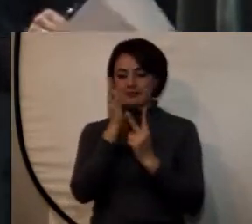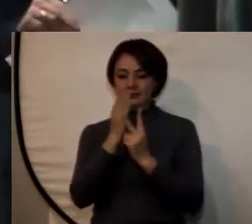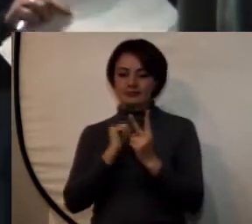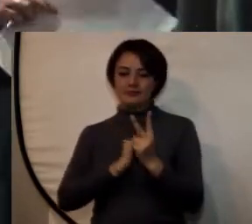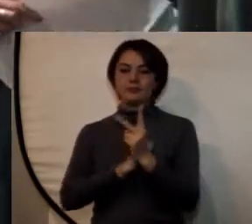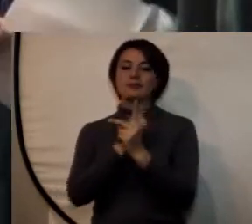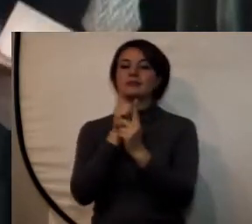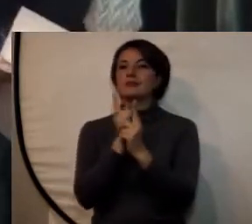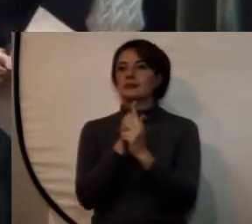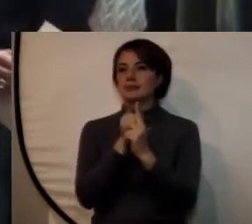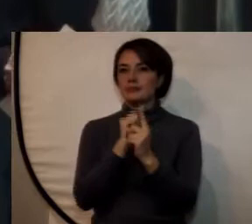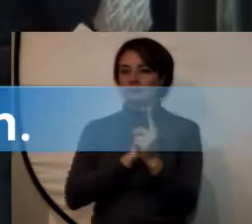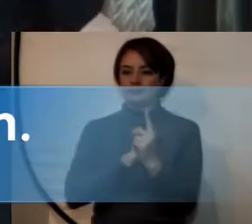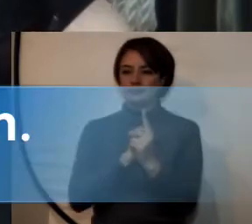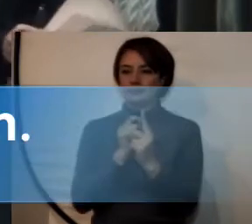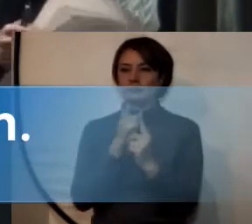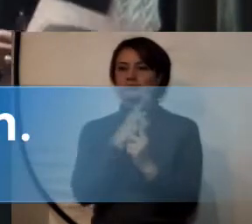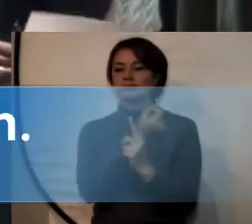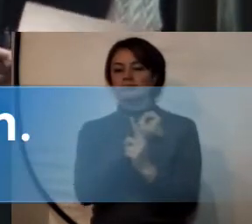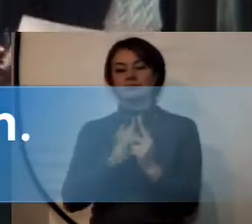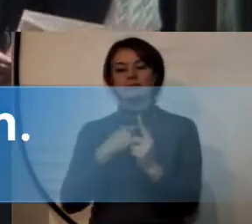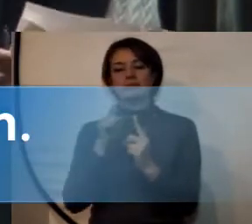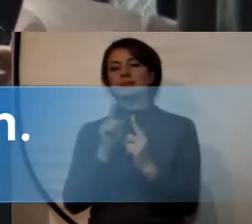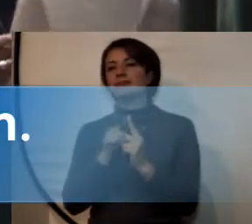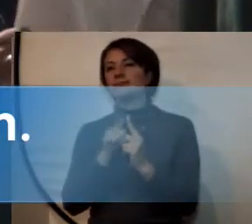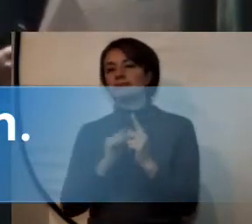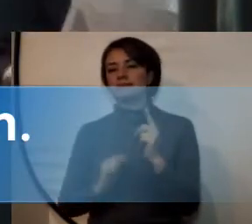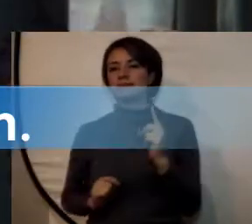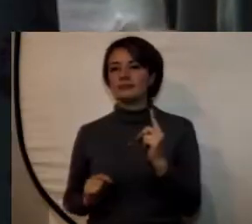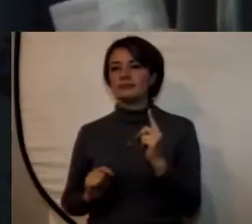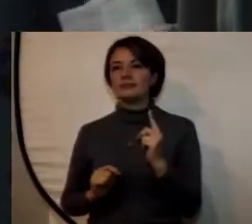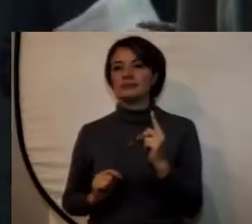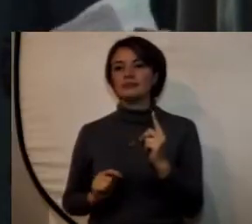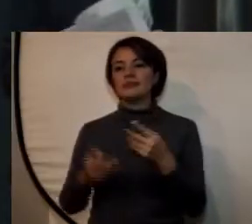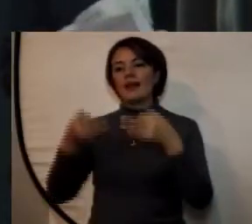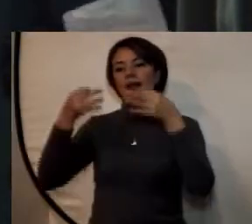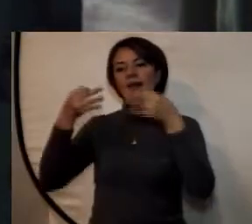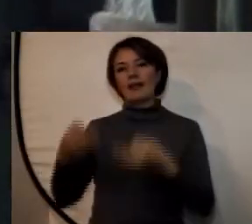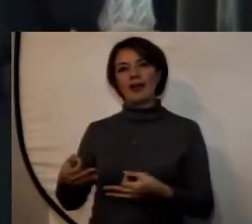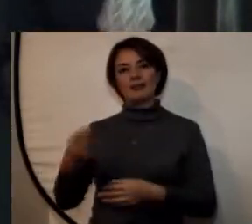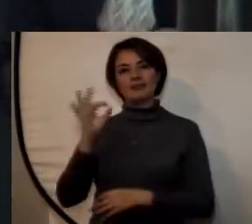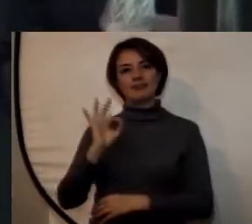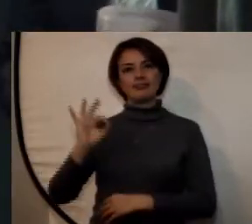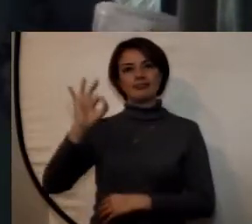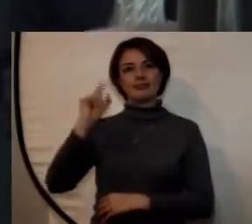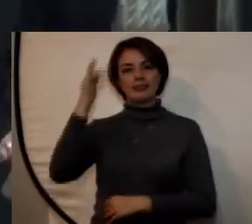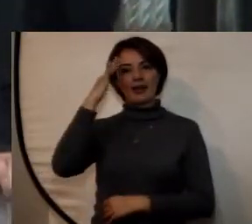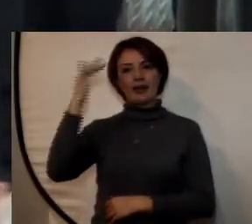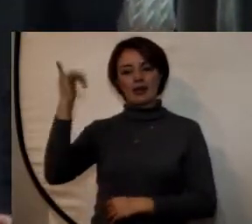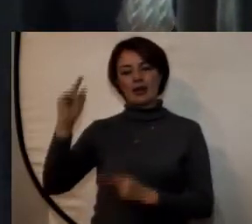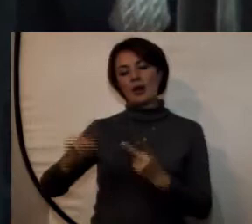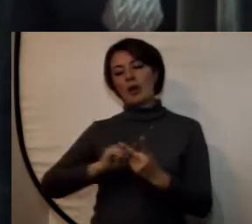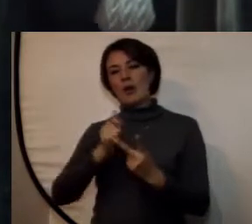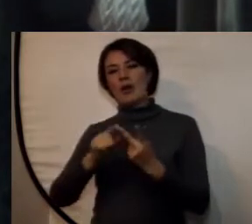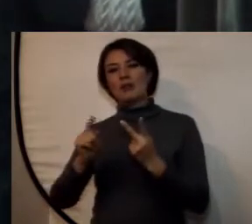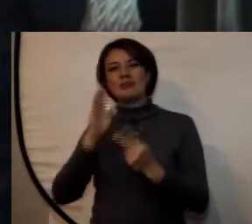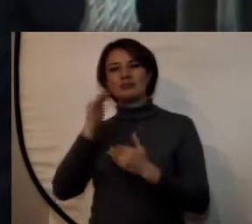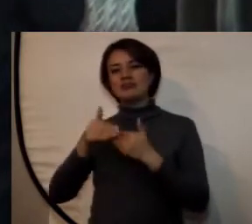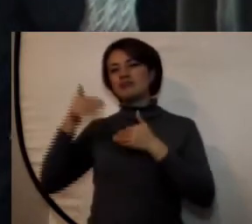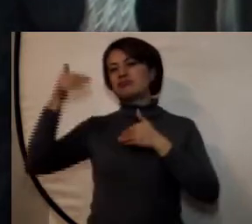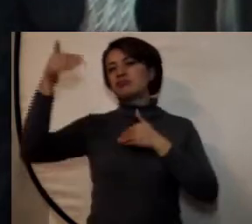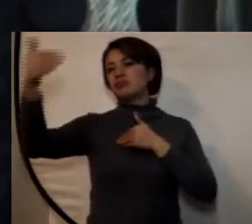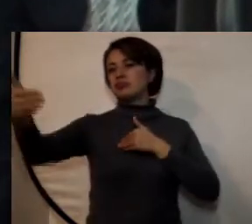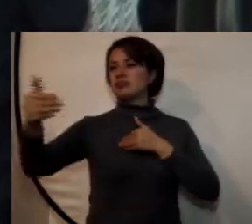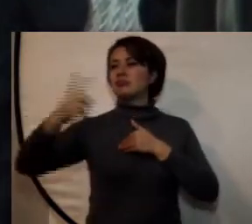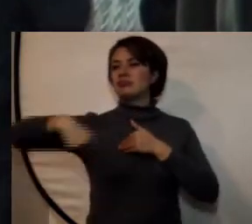una primera está relacionada con la calidad académica y la otra con la proyección de